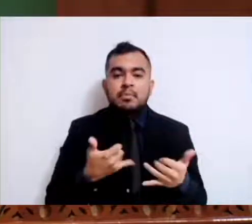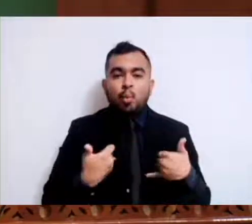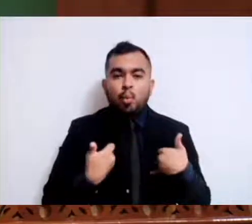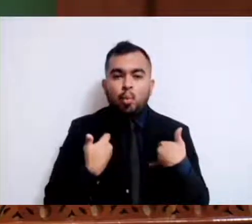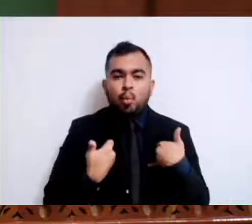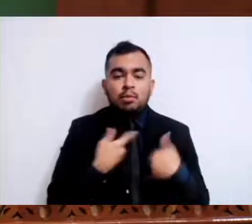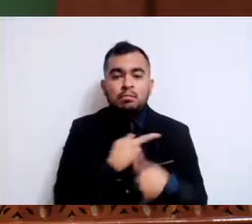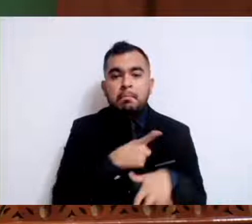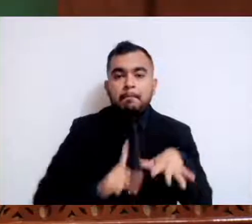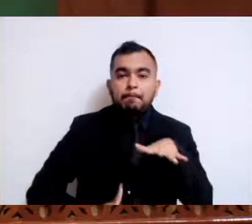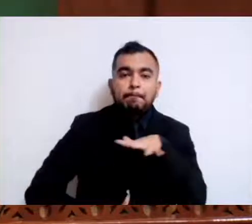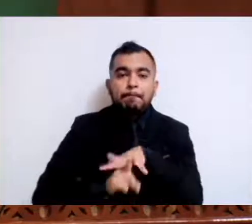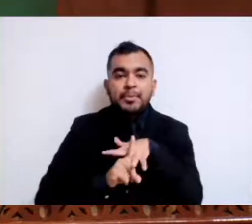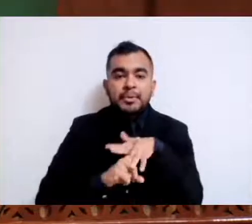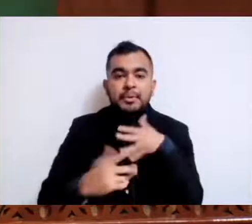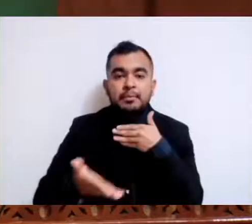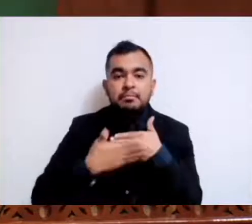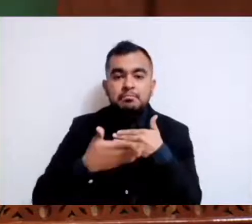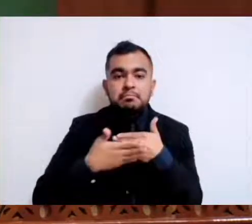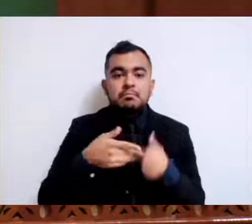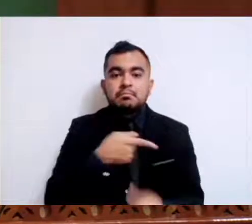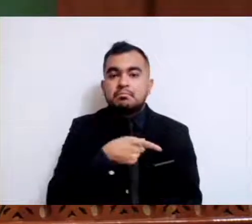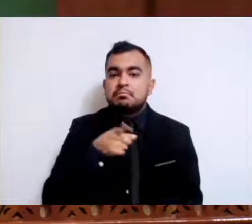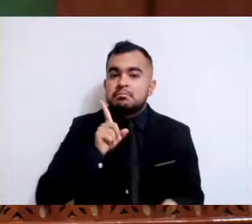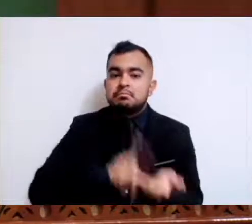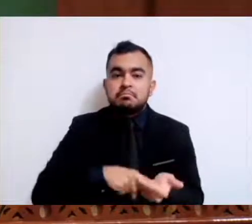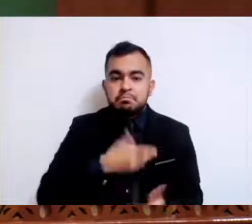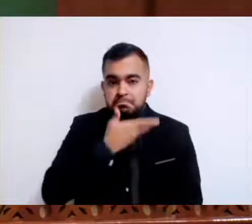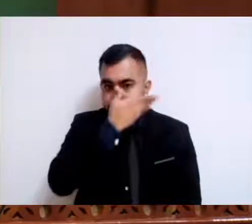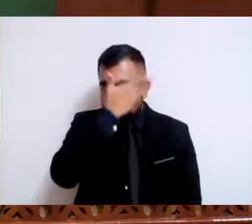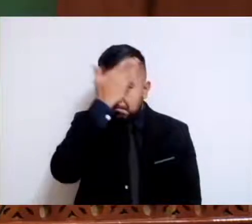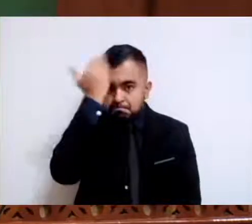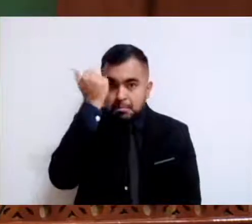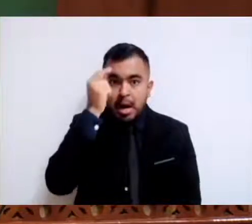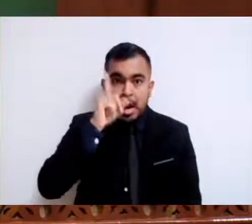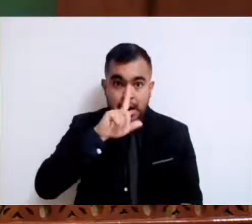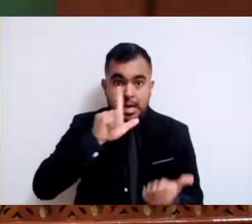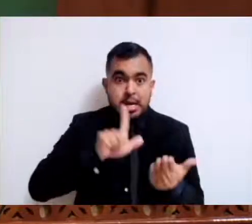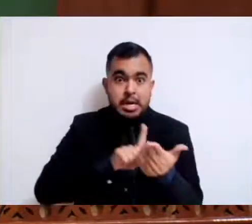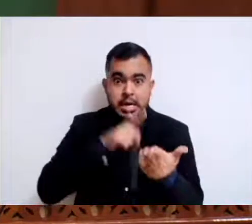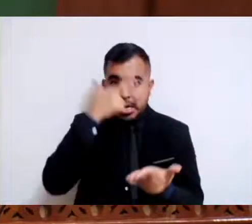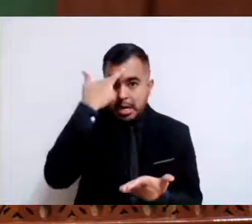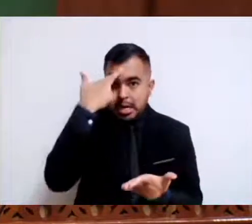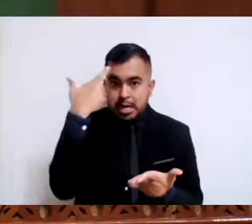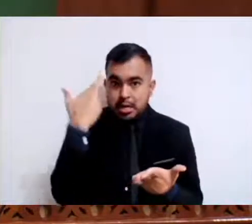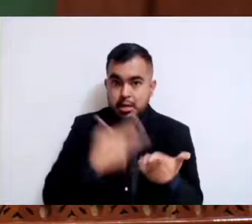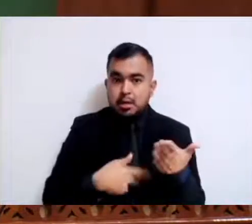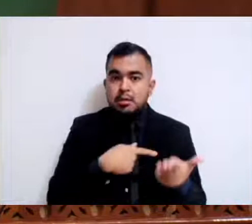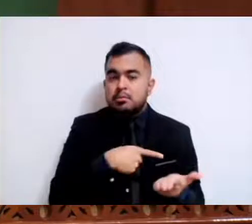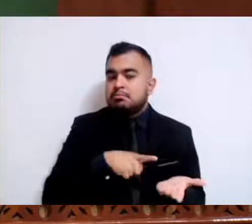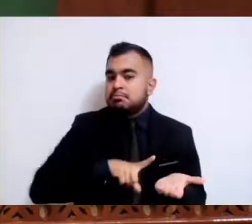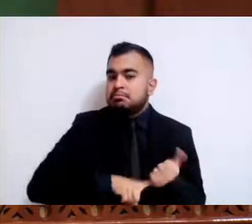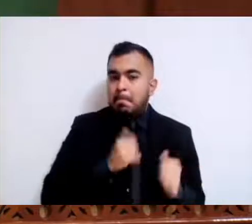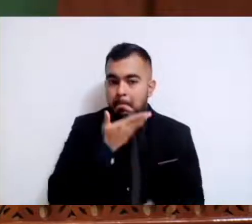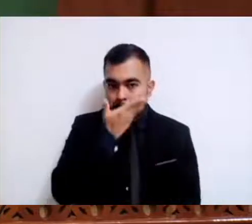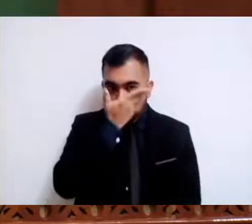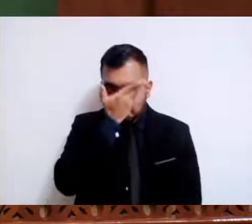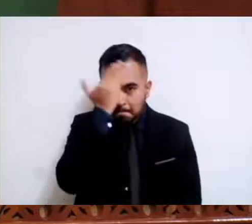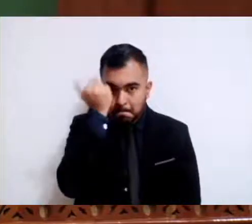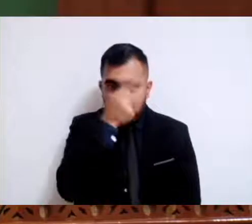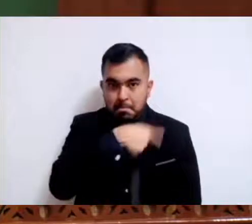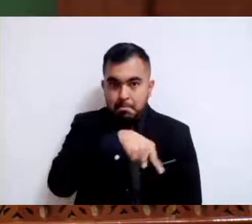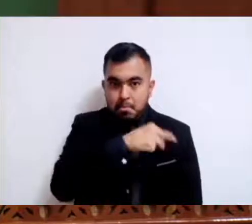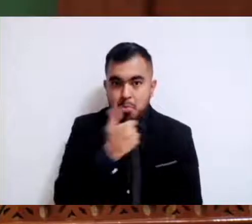conciencia del delito que han cometido en su contra, asimismo de los ciudadanos que exigen un